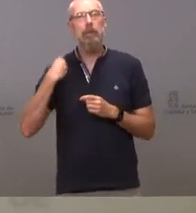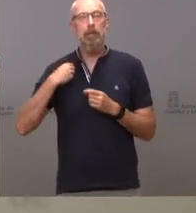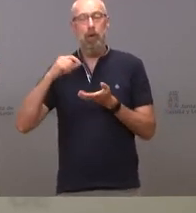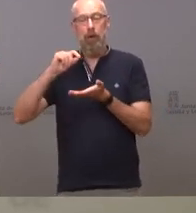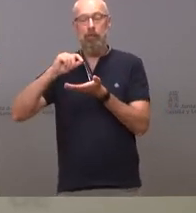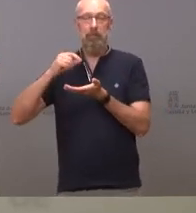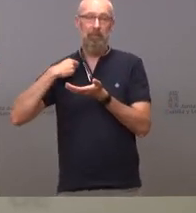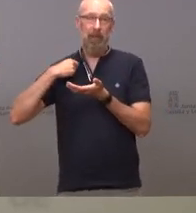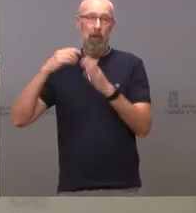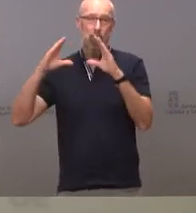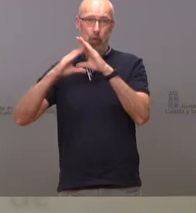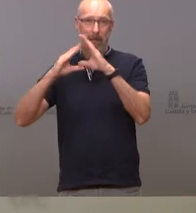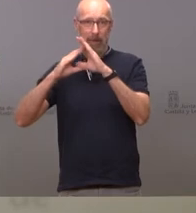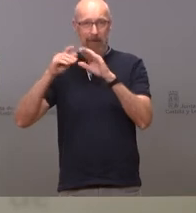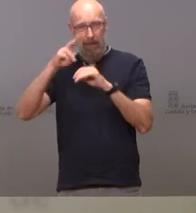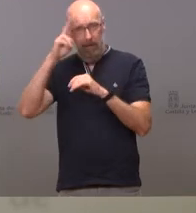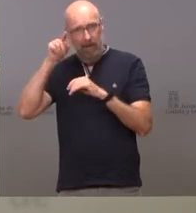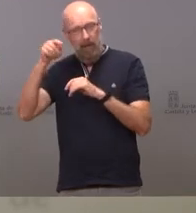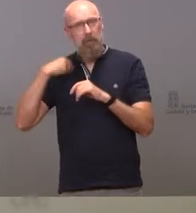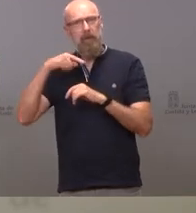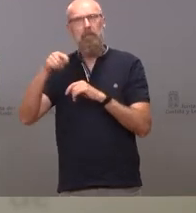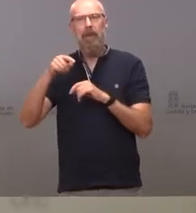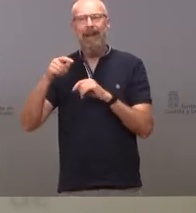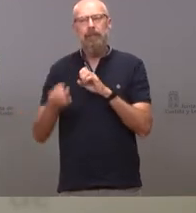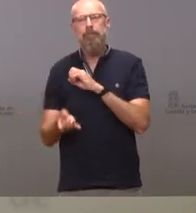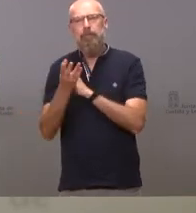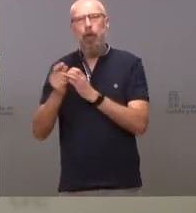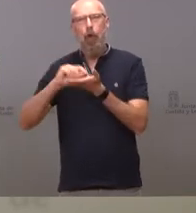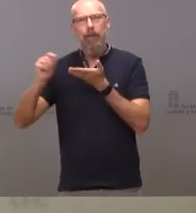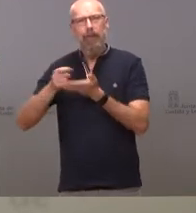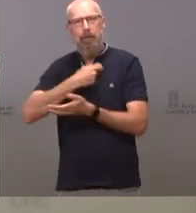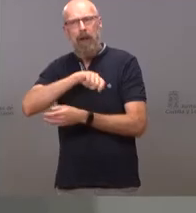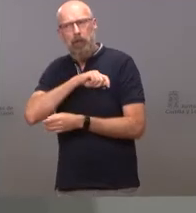si puede tener algún efecto en Castilla y León relacionado con esa misma promoción. Gracias.